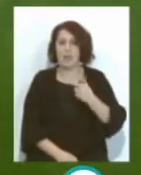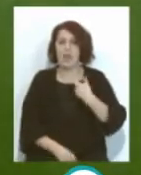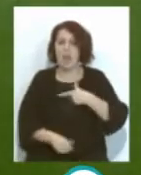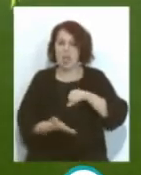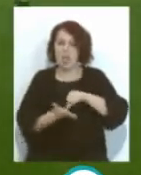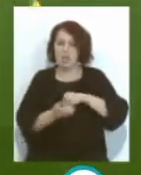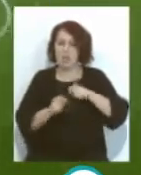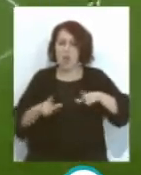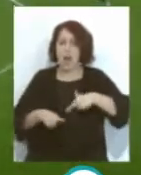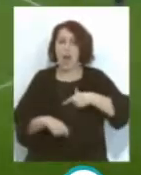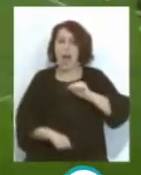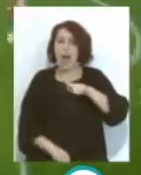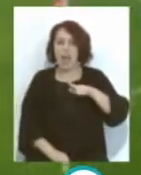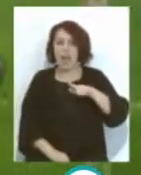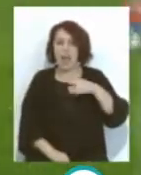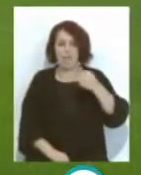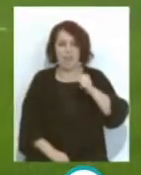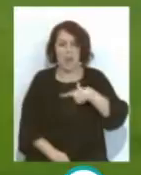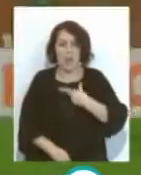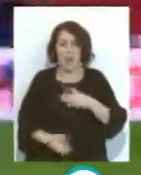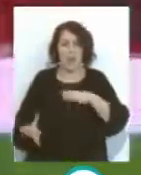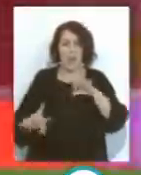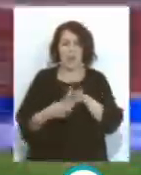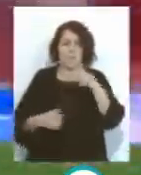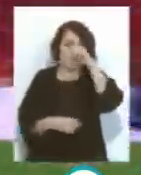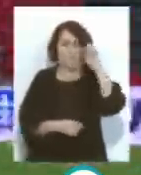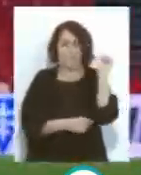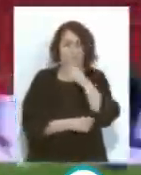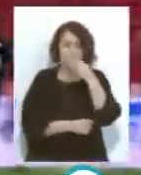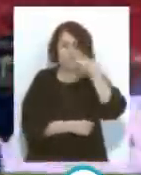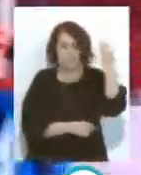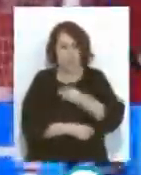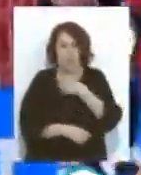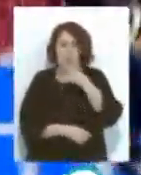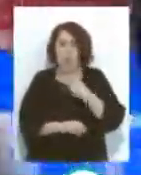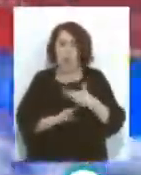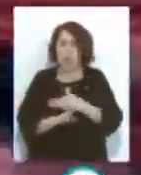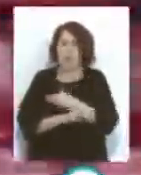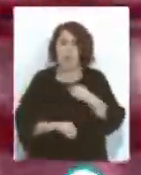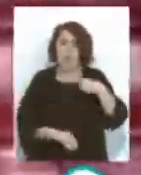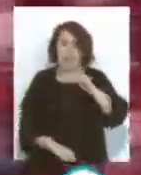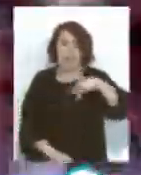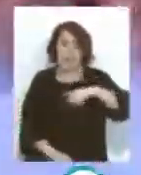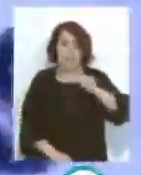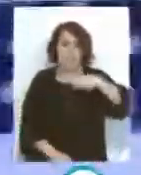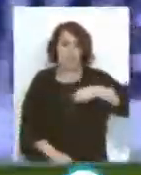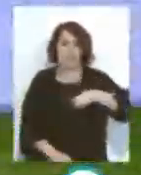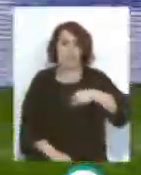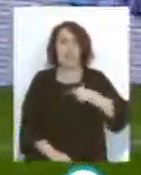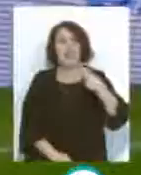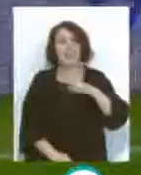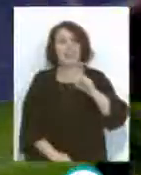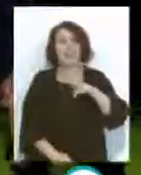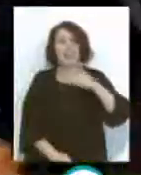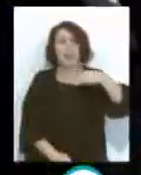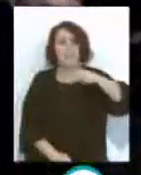Jordi Alba Muy bueno El cabezazo Sí porque El anticipaje Germán Nada más y nada menos Que decabezaba Muy bien el